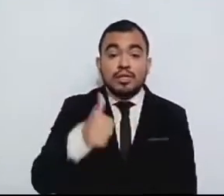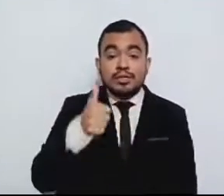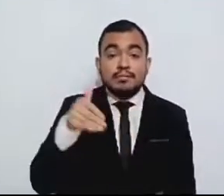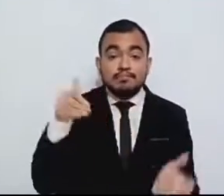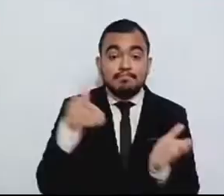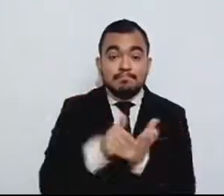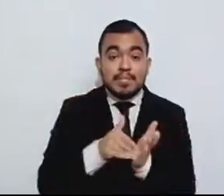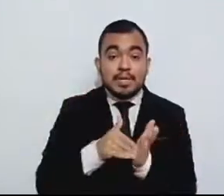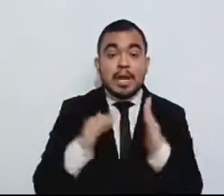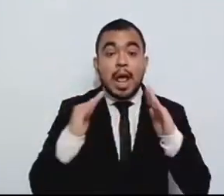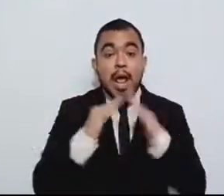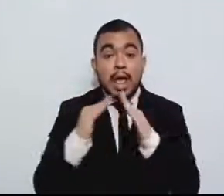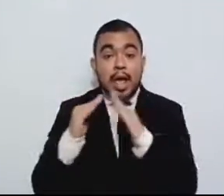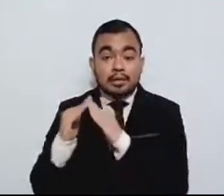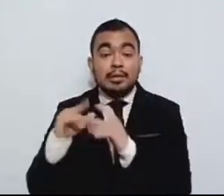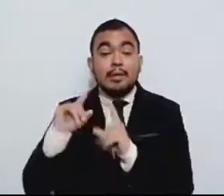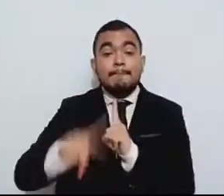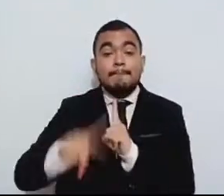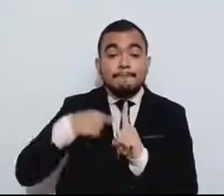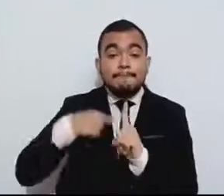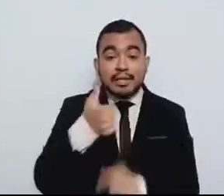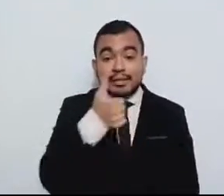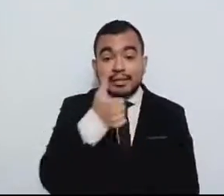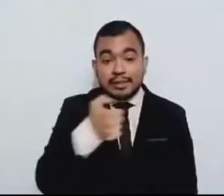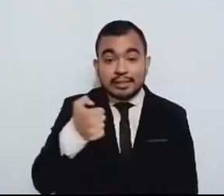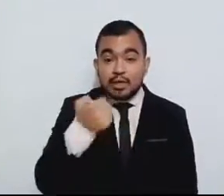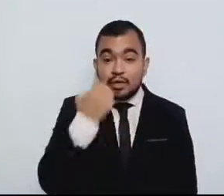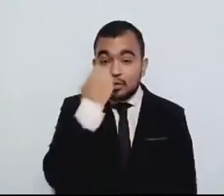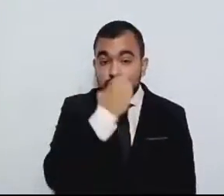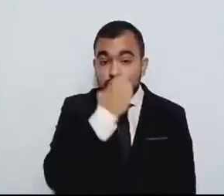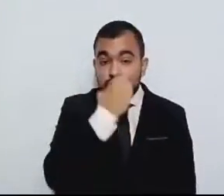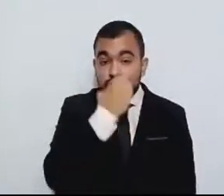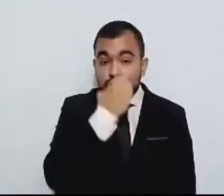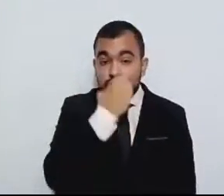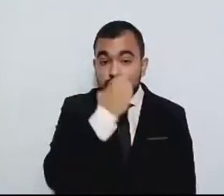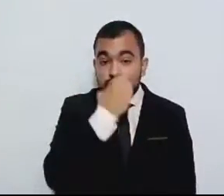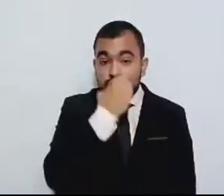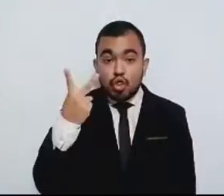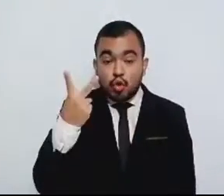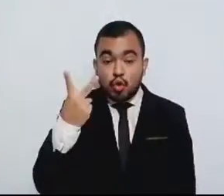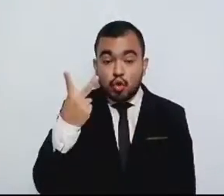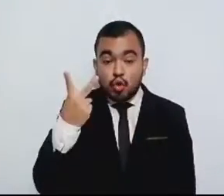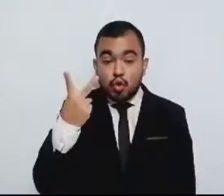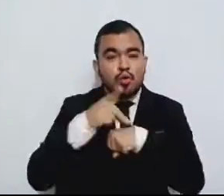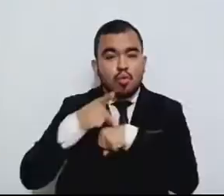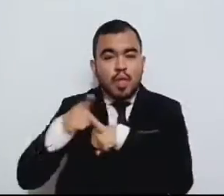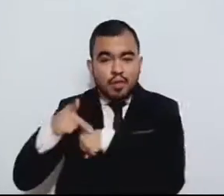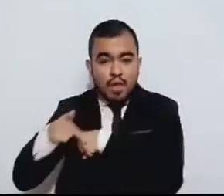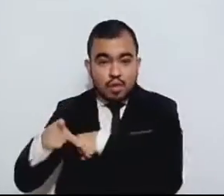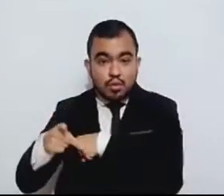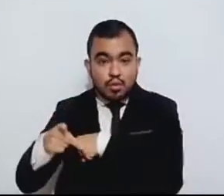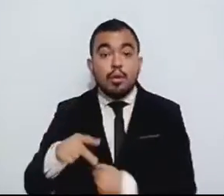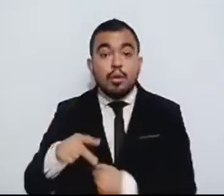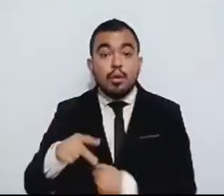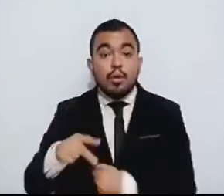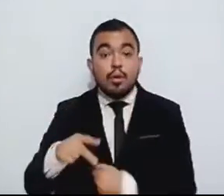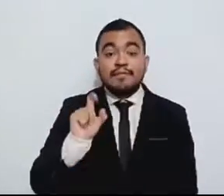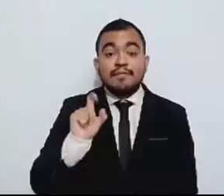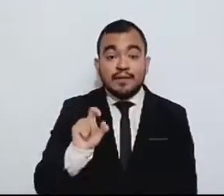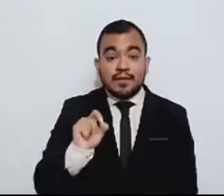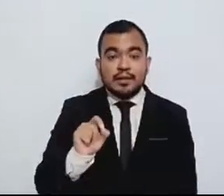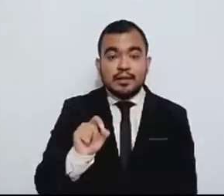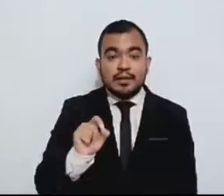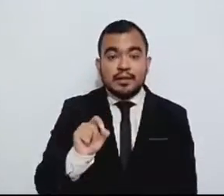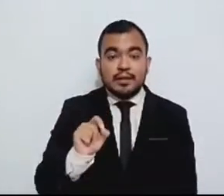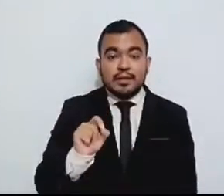600 escuelas y 32 hospitales. En el año 2020 se encuentra en el octavo escaño entre